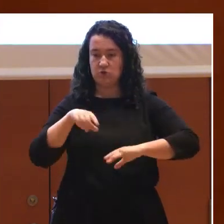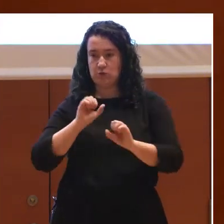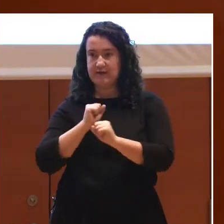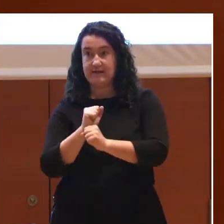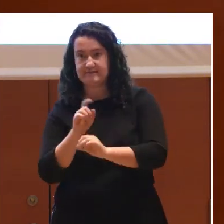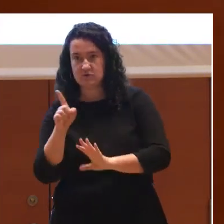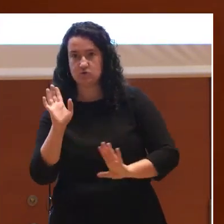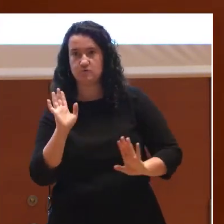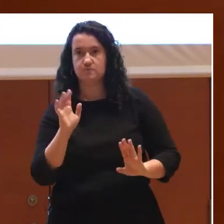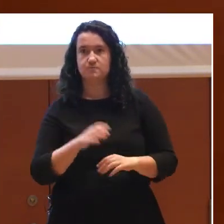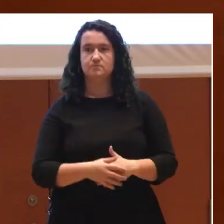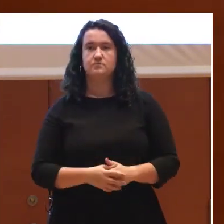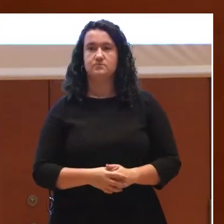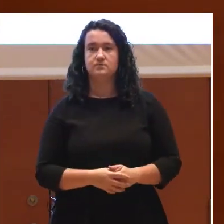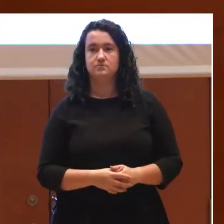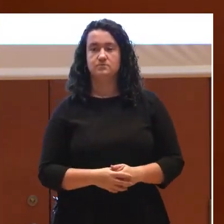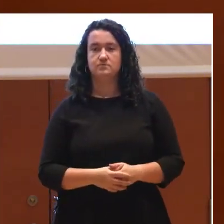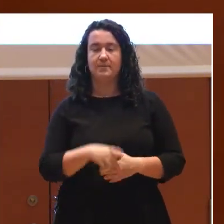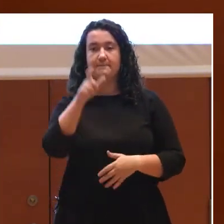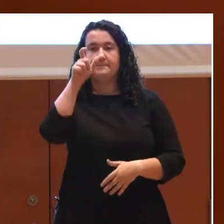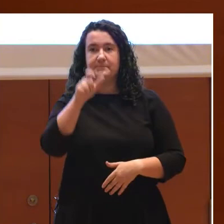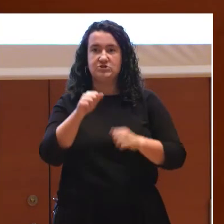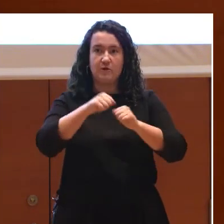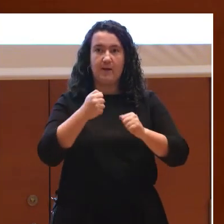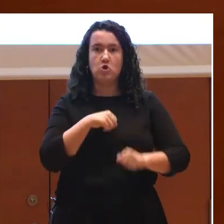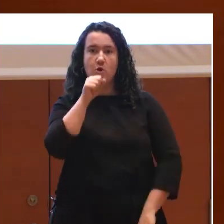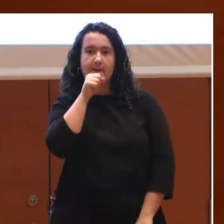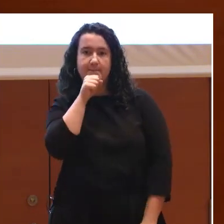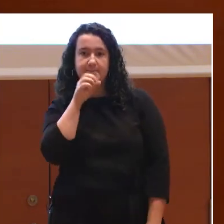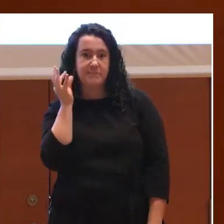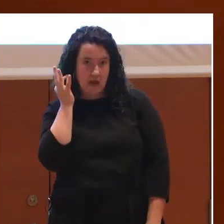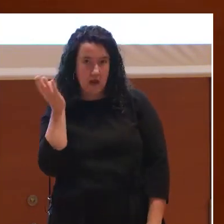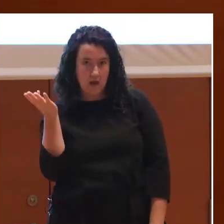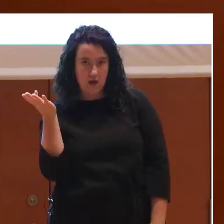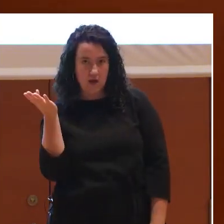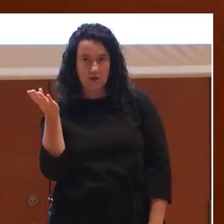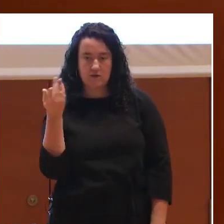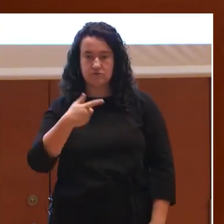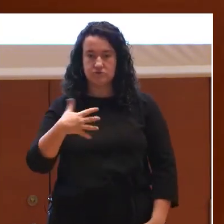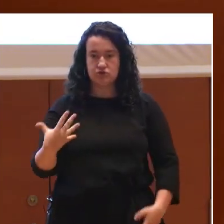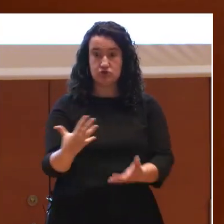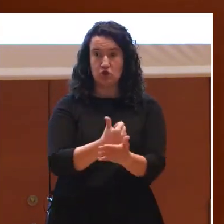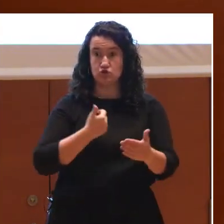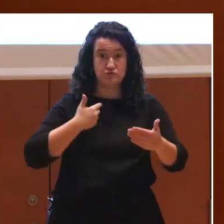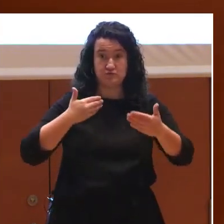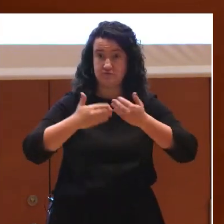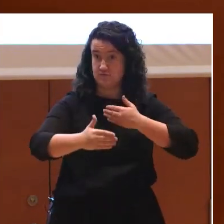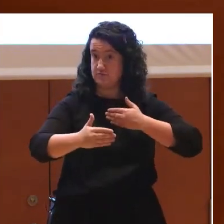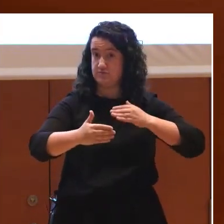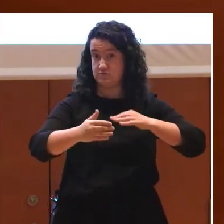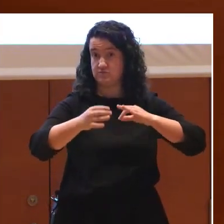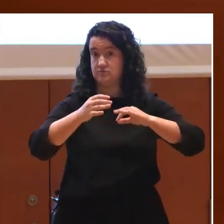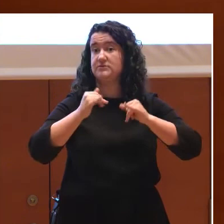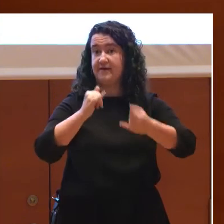persona mayor, vieja, que yo misma y todos nosotros vamos a llegar a ser, no nace en un momento